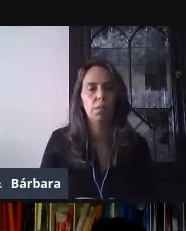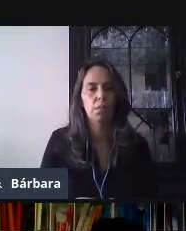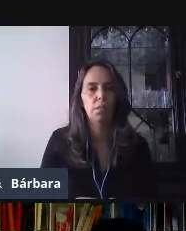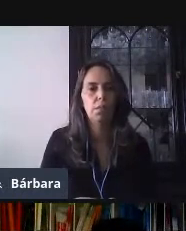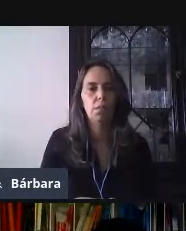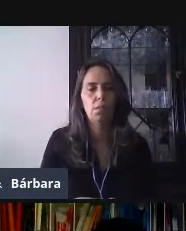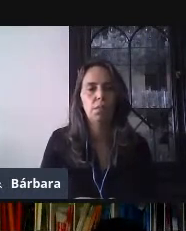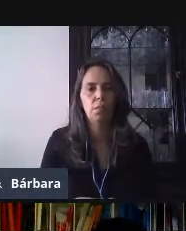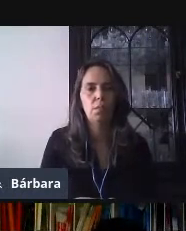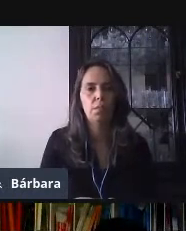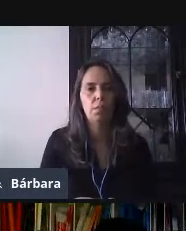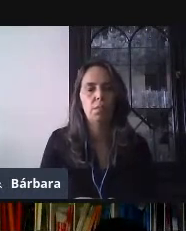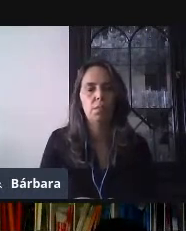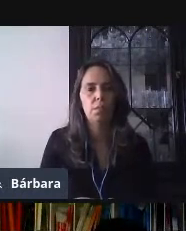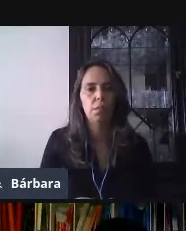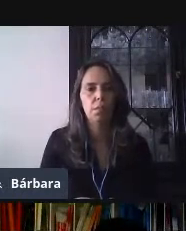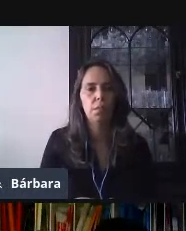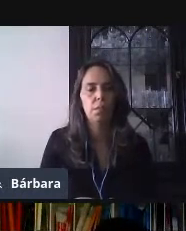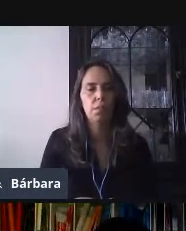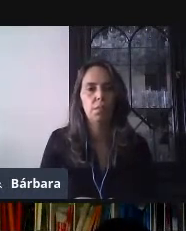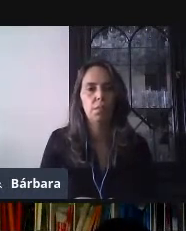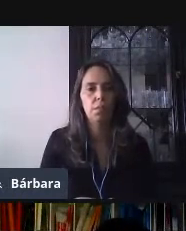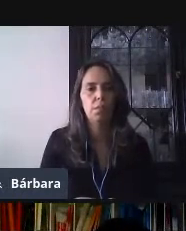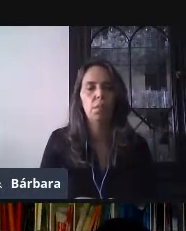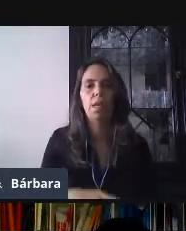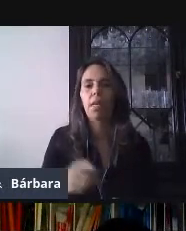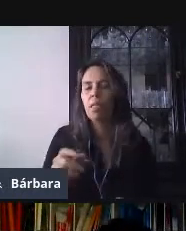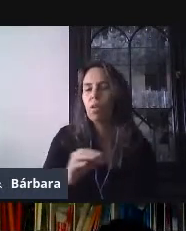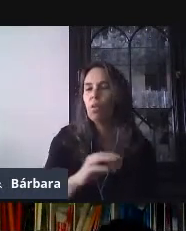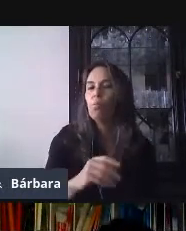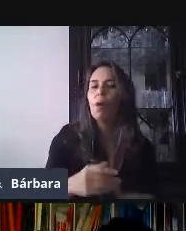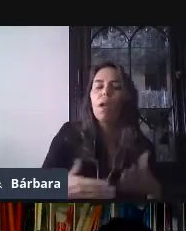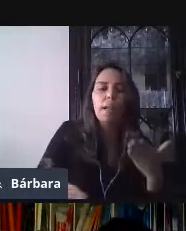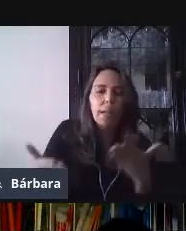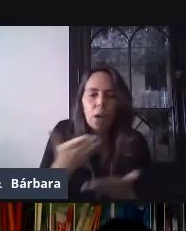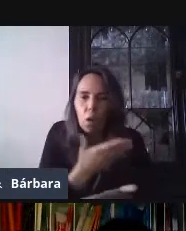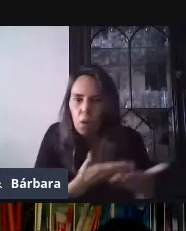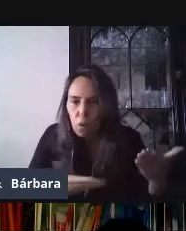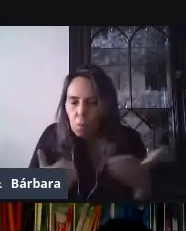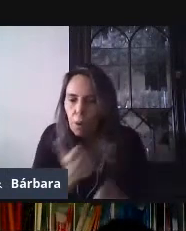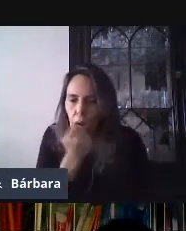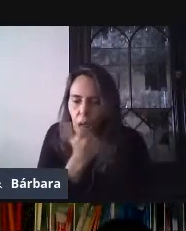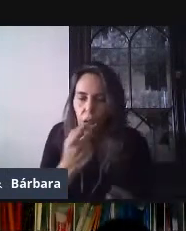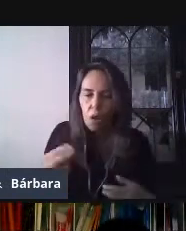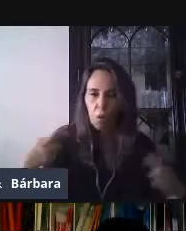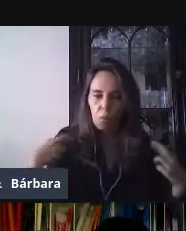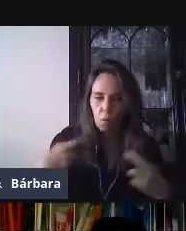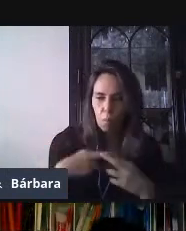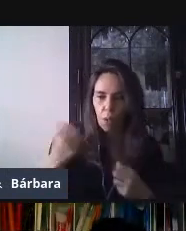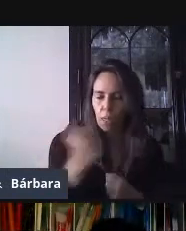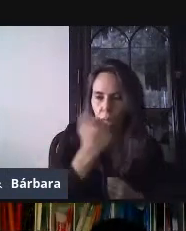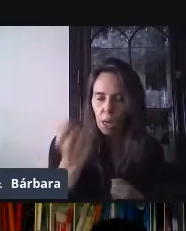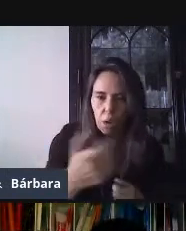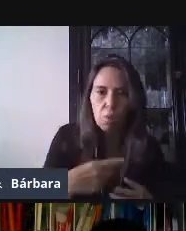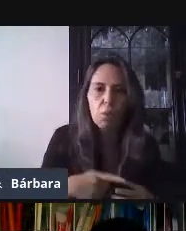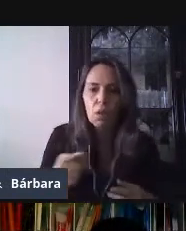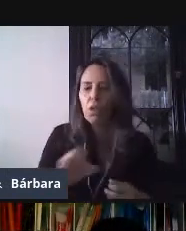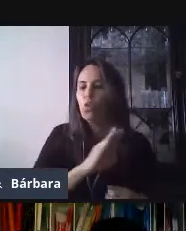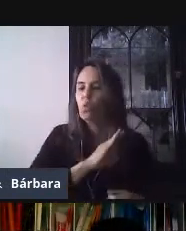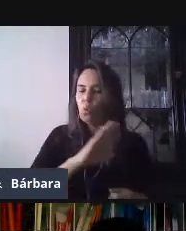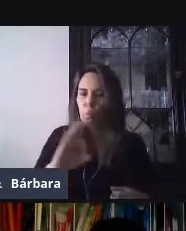para evitarnos problemas de, para compartirlo con nuestros alumnos, si ya estamos utilizando Classroom, pues, lo mandamos ahí, ¿no?